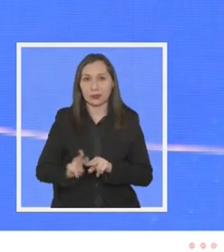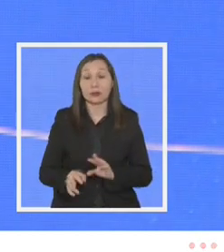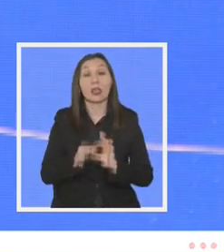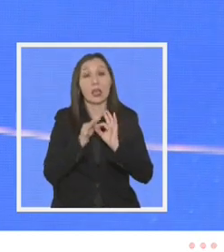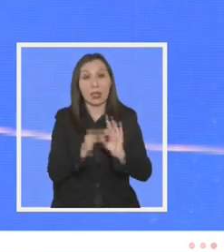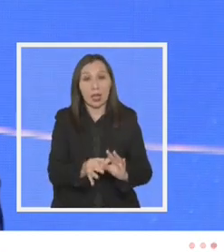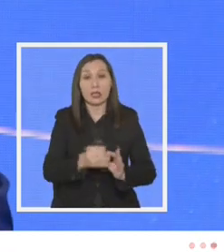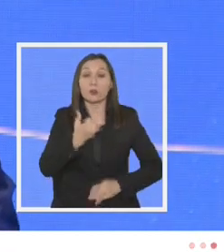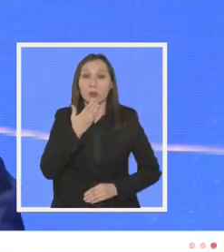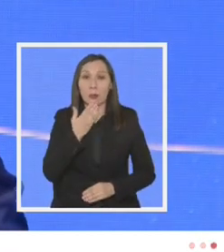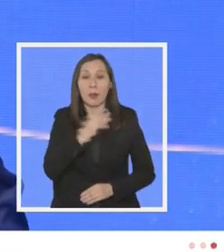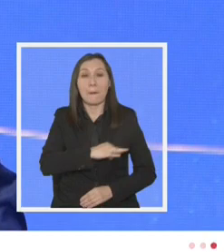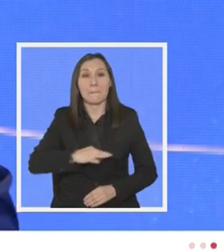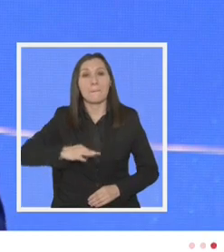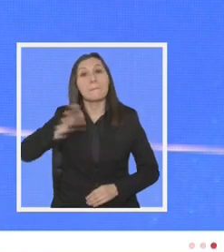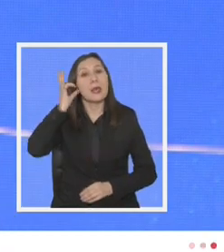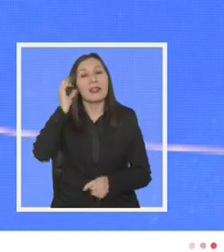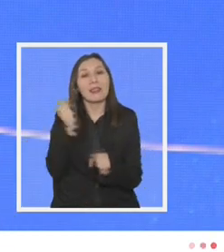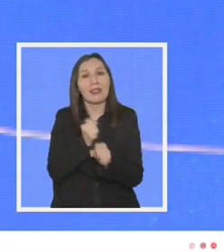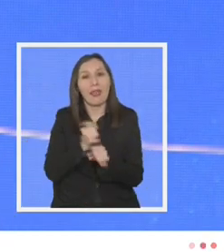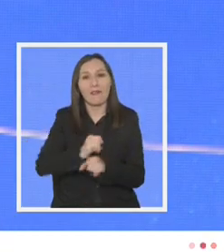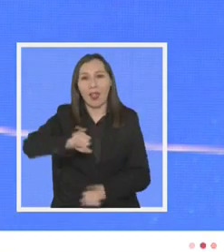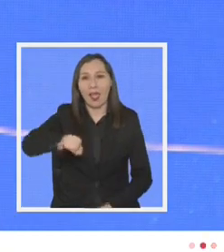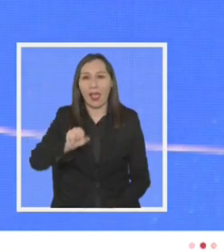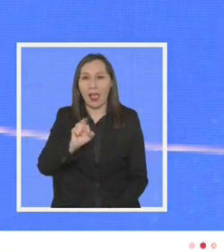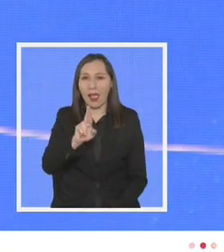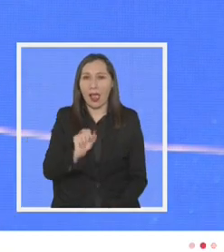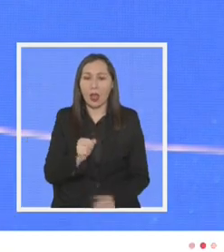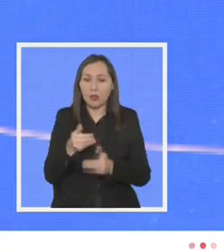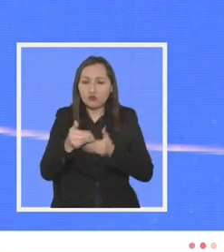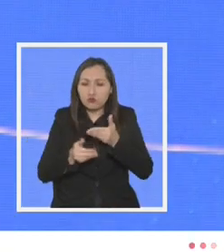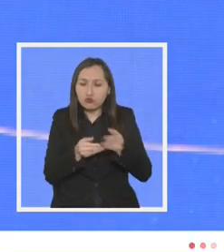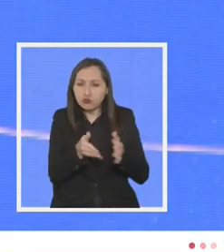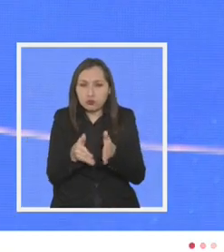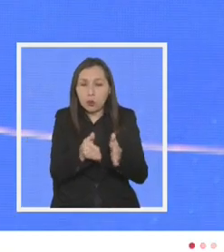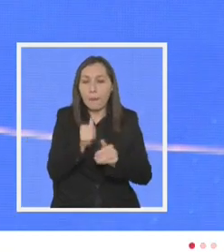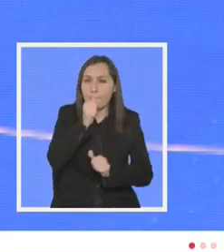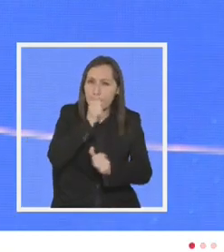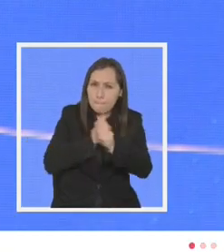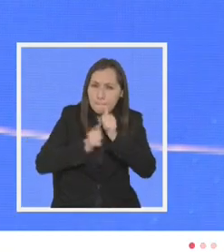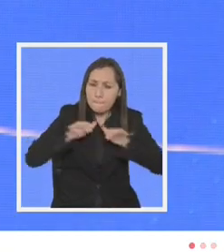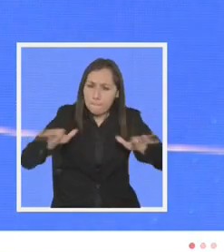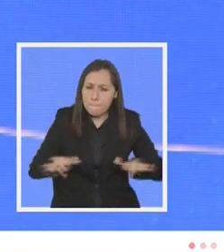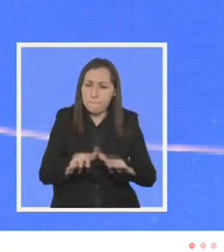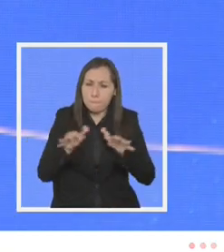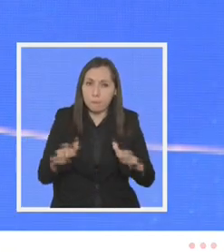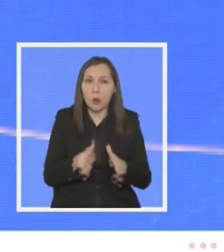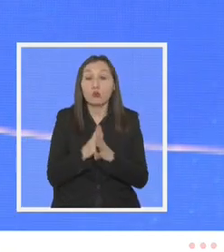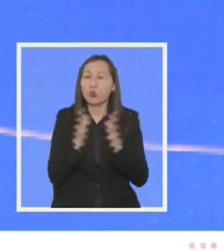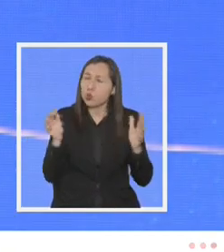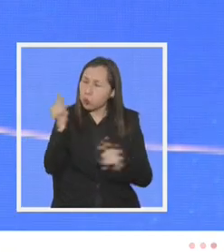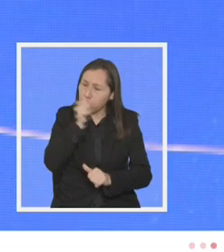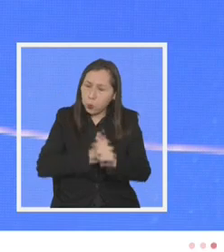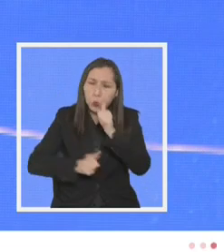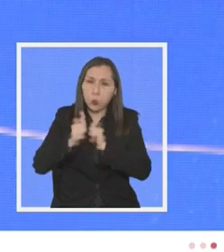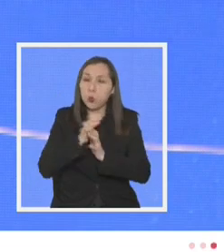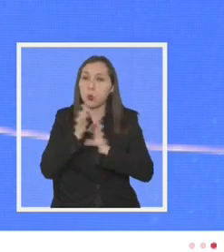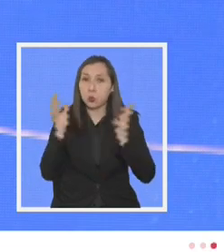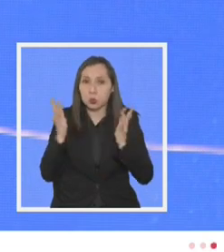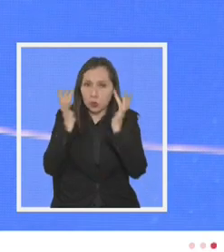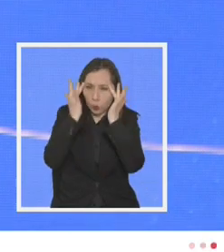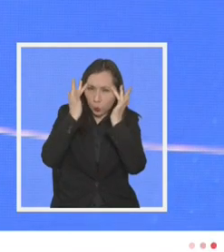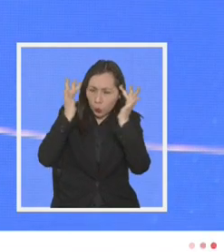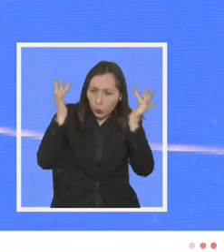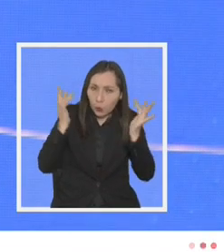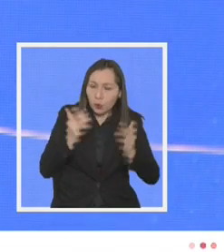agradezco también a la Ministra del Trabajo Janet Jara que supo conducir este proceso con paciencia mucha paciencia mucha paciencia y